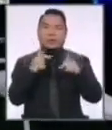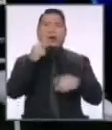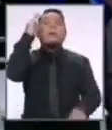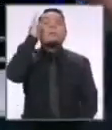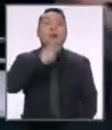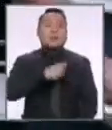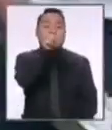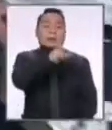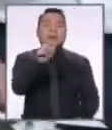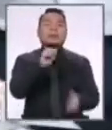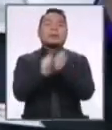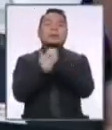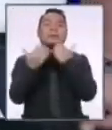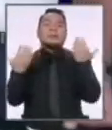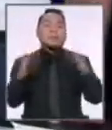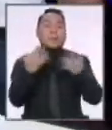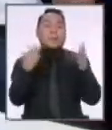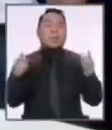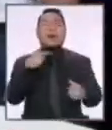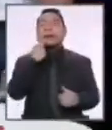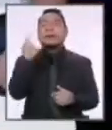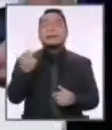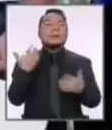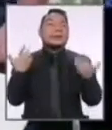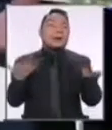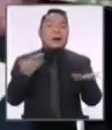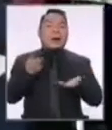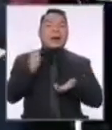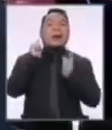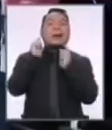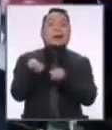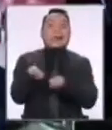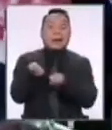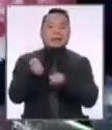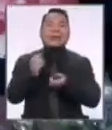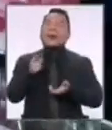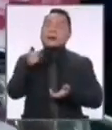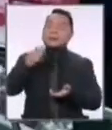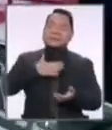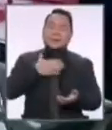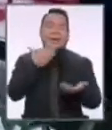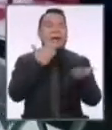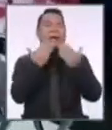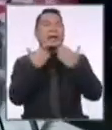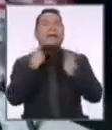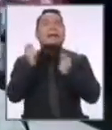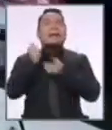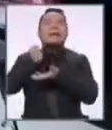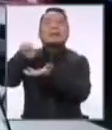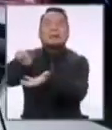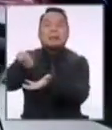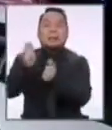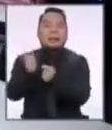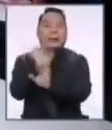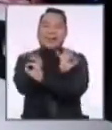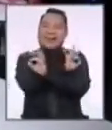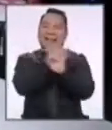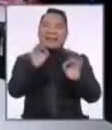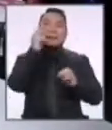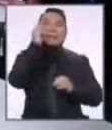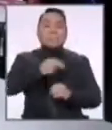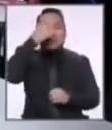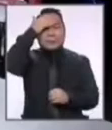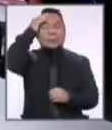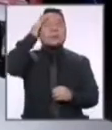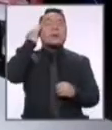prohibido que los candidatos realicen cualquier tipo de entrega o intercambio de objetos durante el debate. Se recuerda que